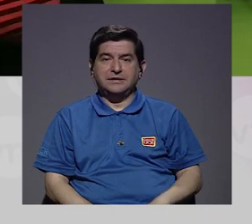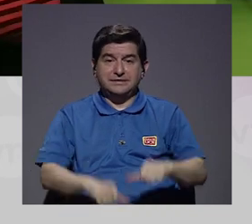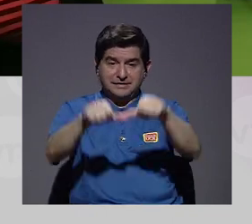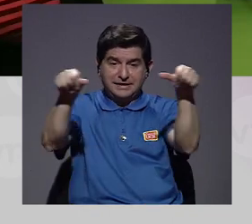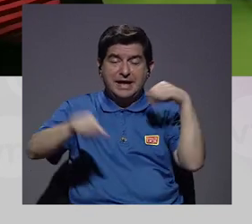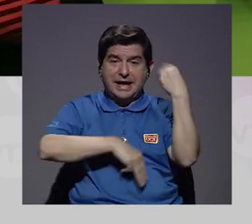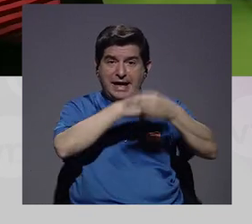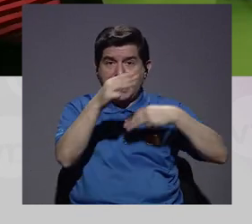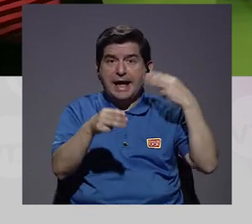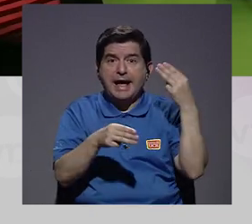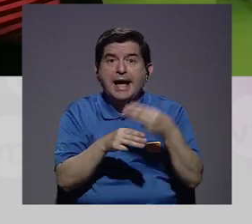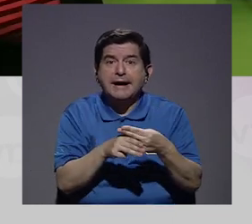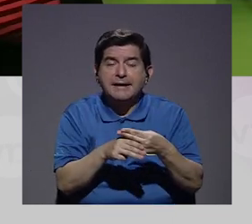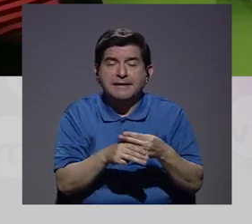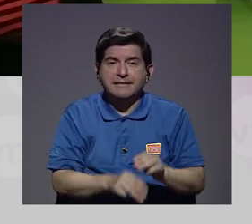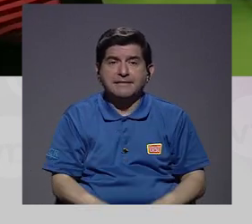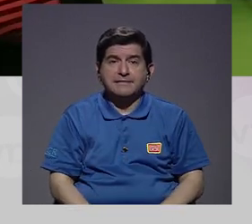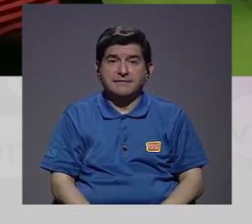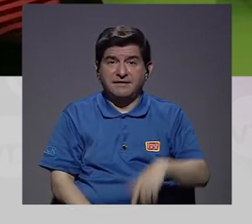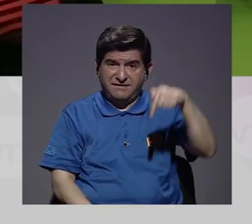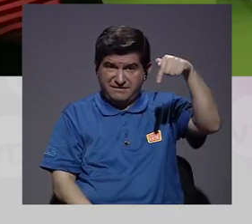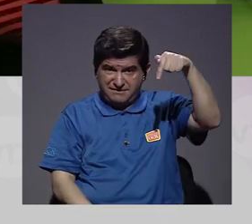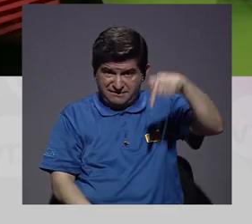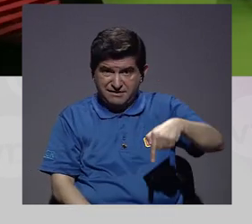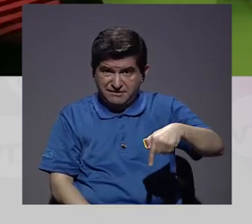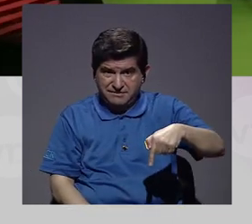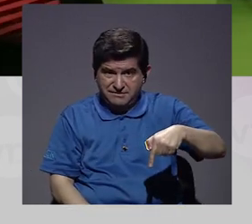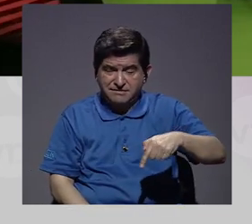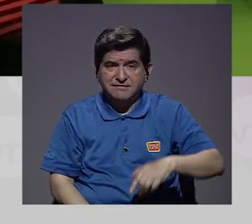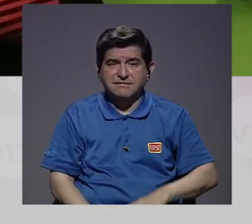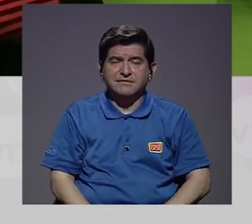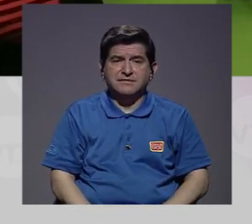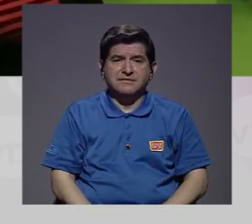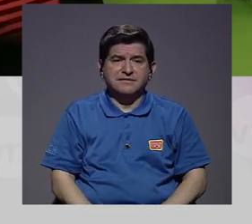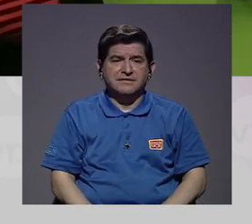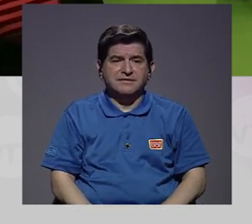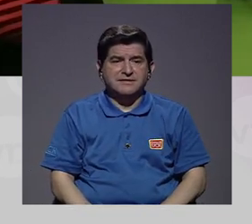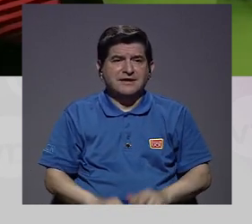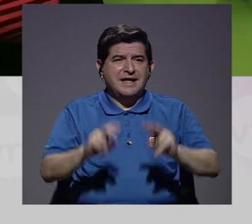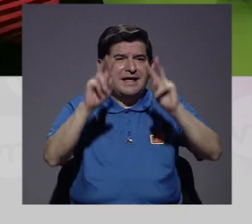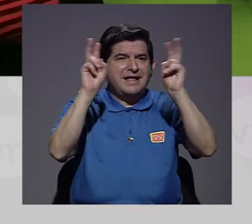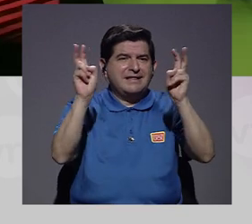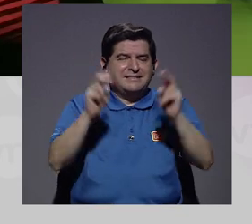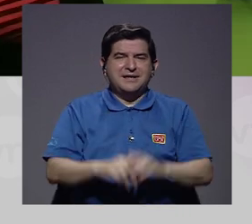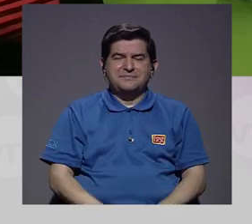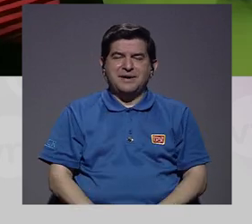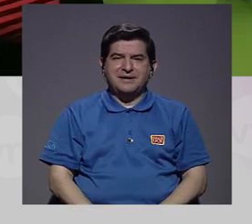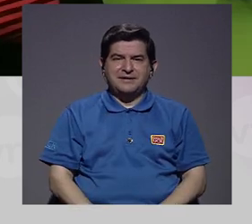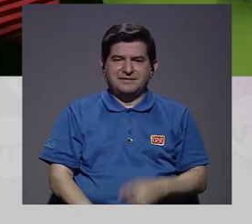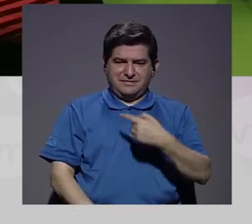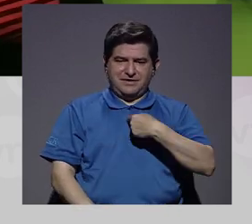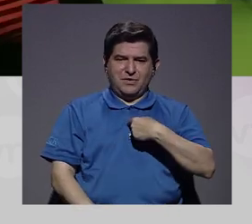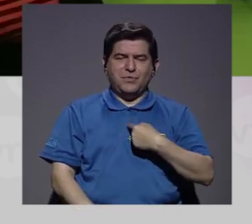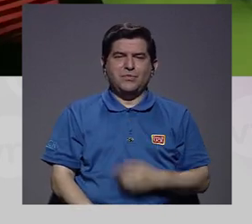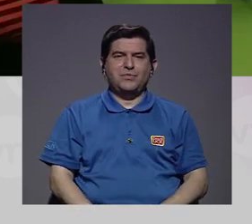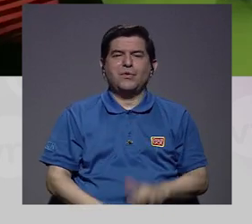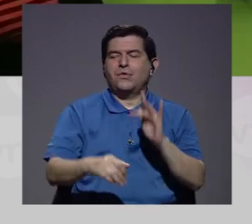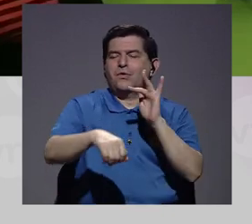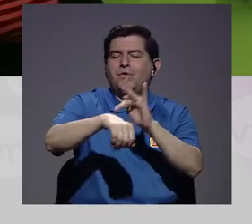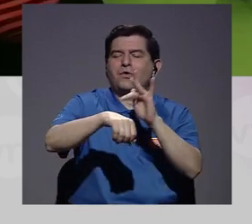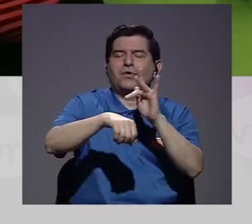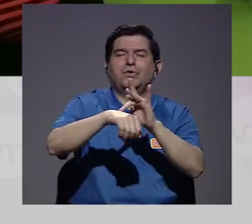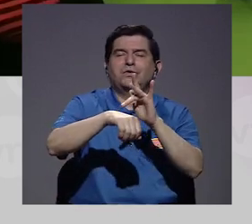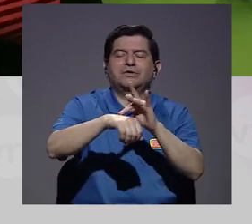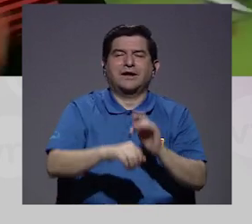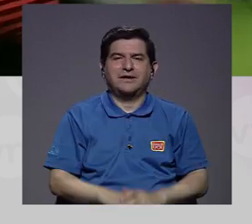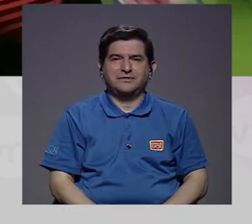¿verdad? Es una zona del mundo donde tiene, este, donde el tema de la presencialidad, del